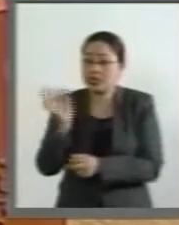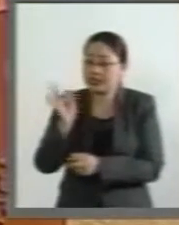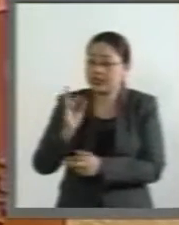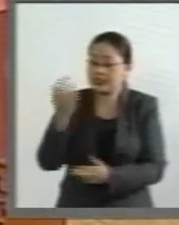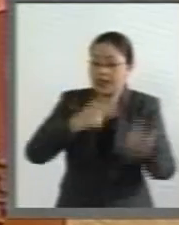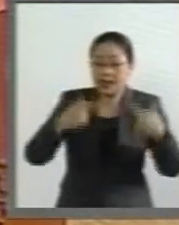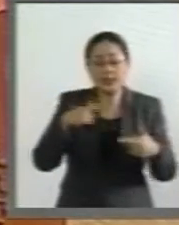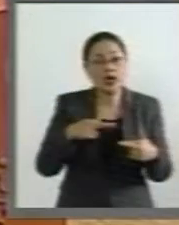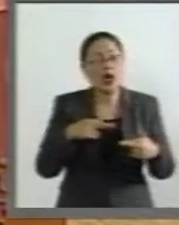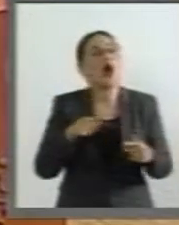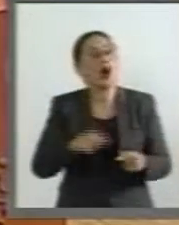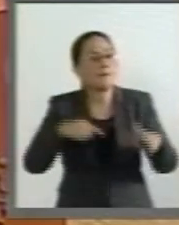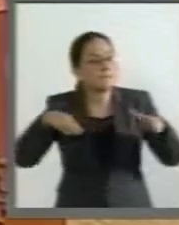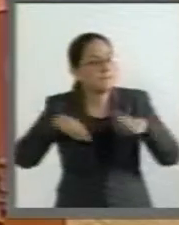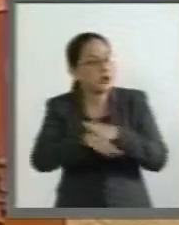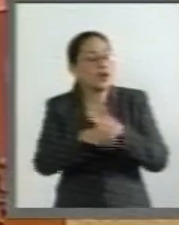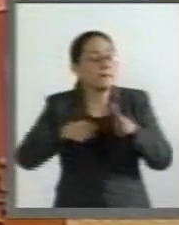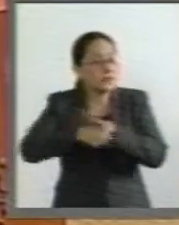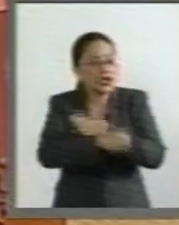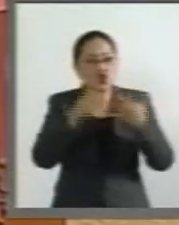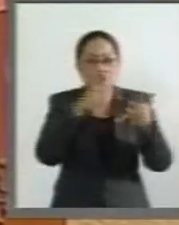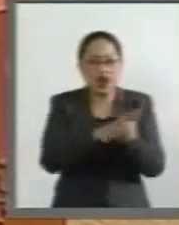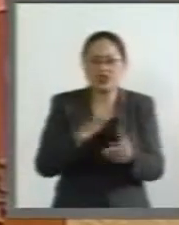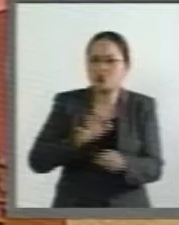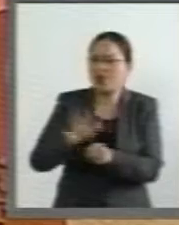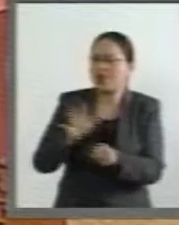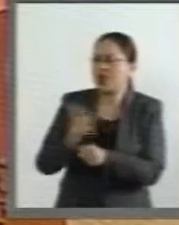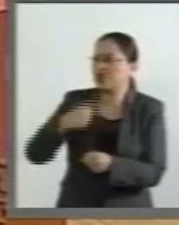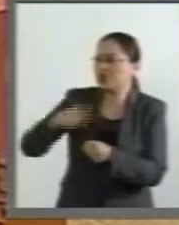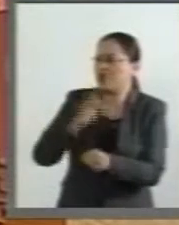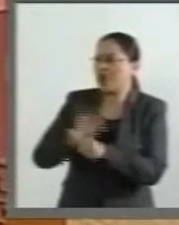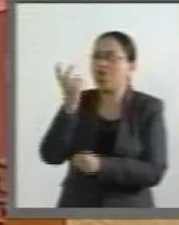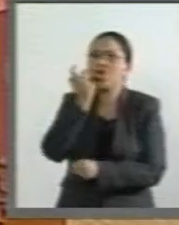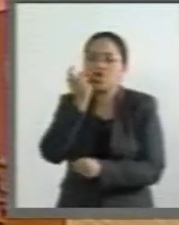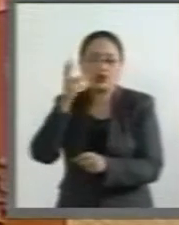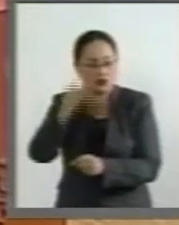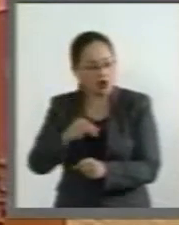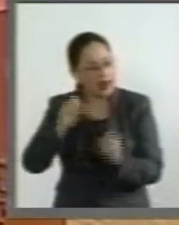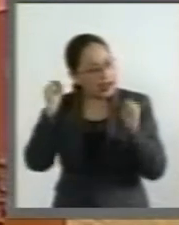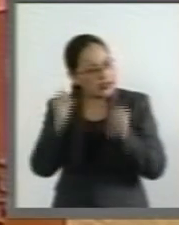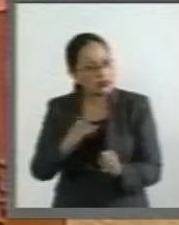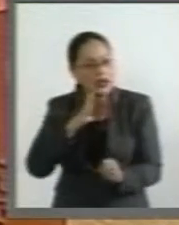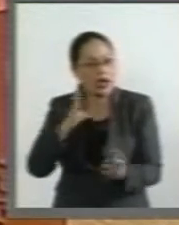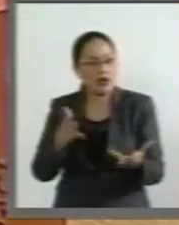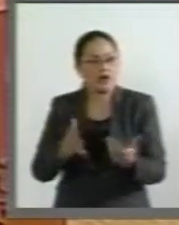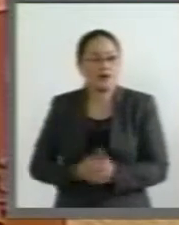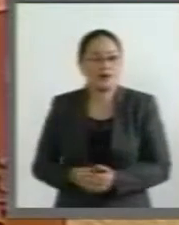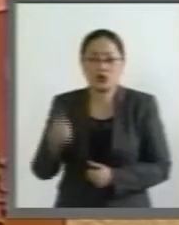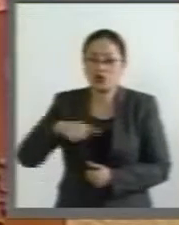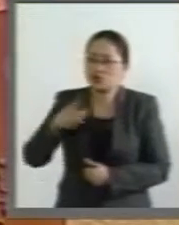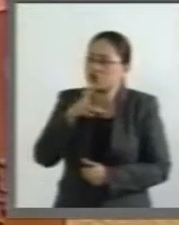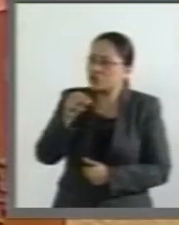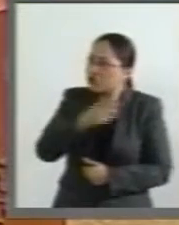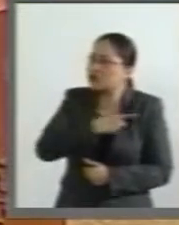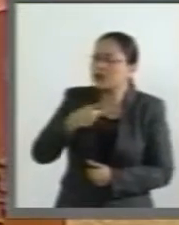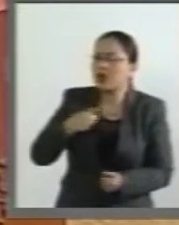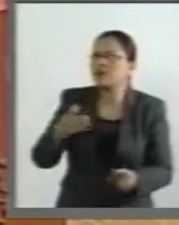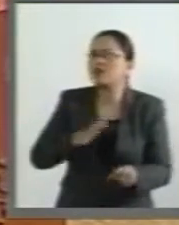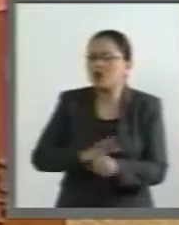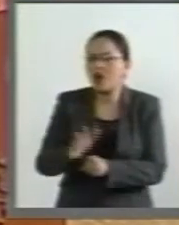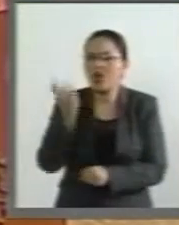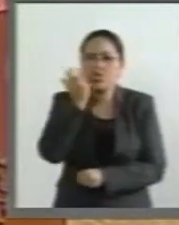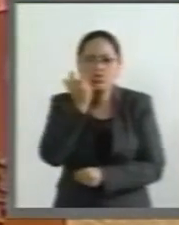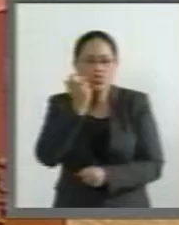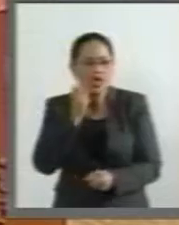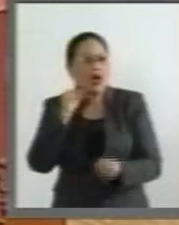va directo a la cárcel. No vamos a andar aquí con cosas. Pues tampoco nosotros podemos andar con